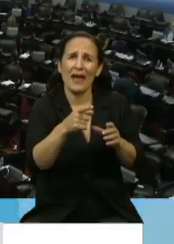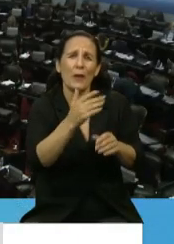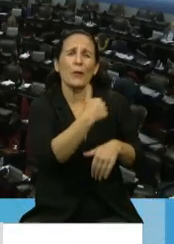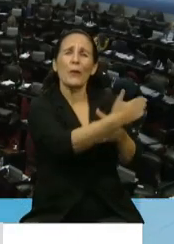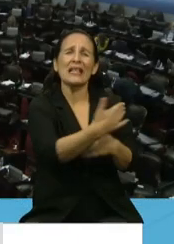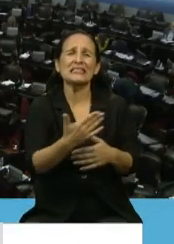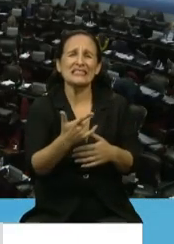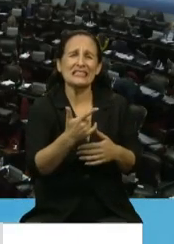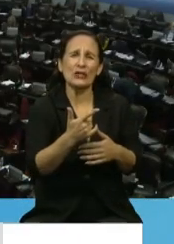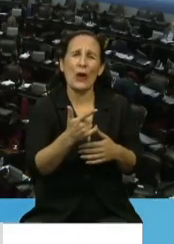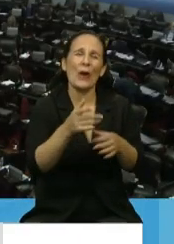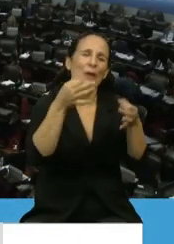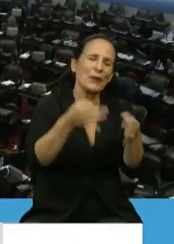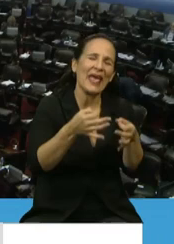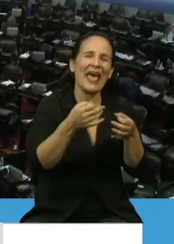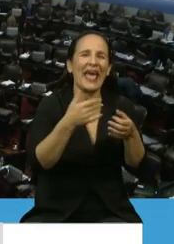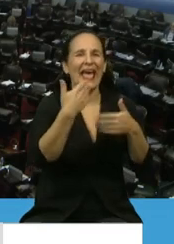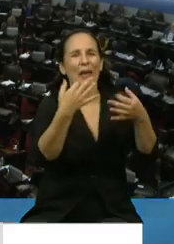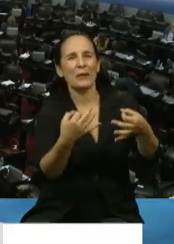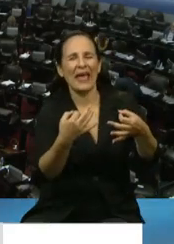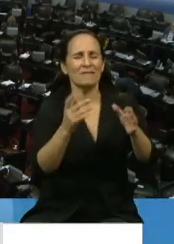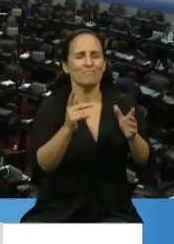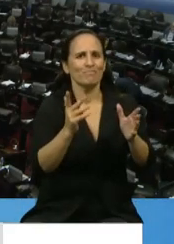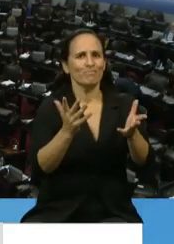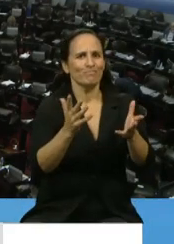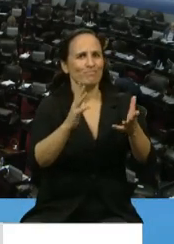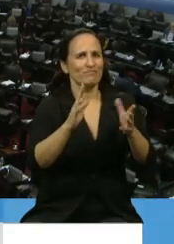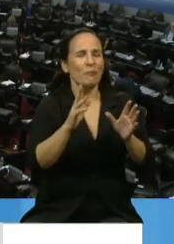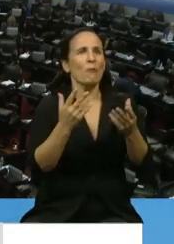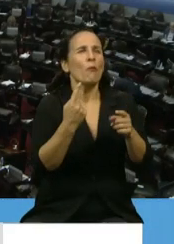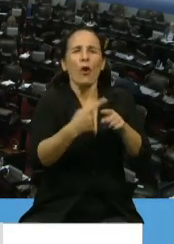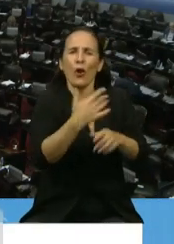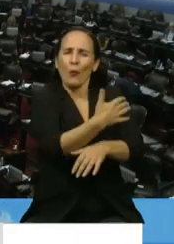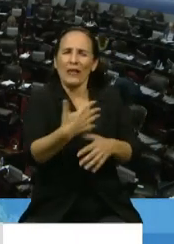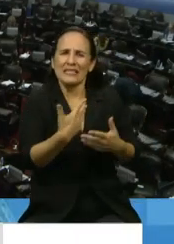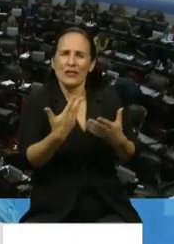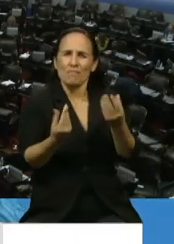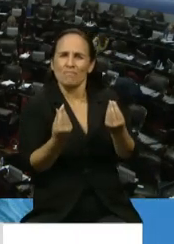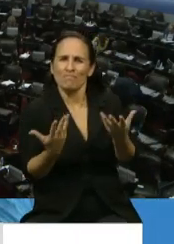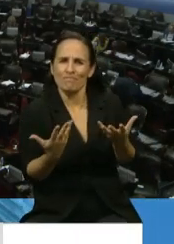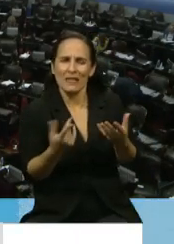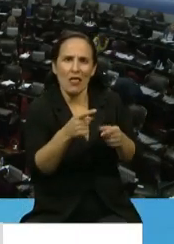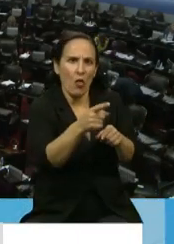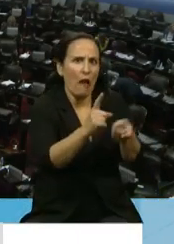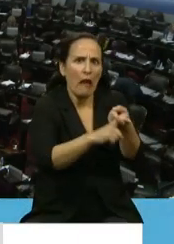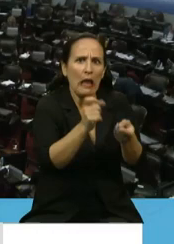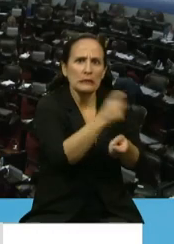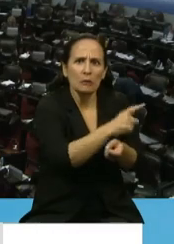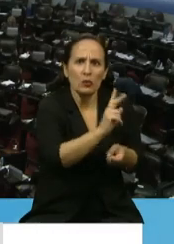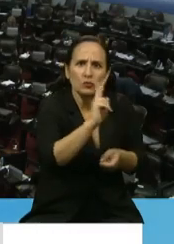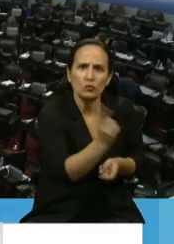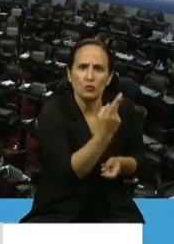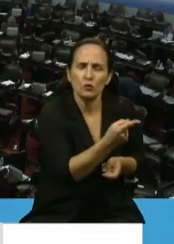vecinos tal vez con ese temor a que habiendo fallecido alguien en su